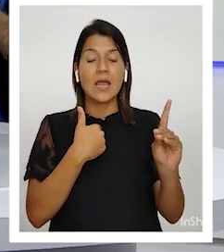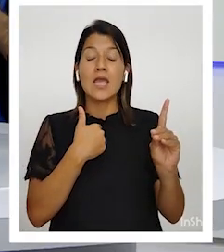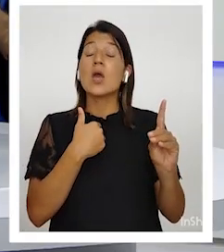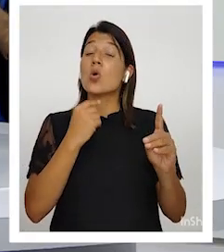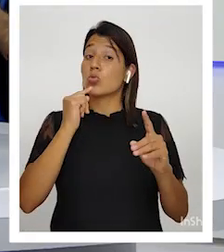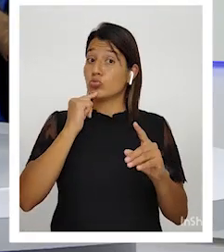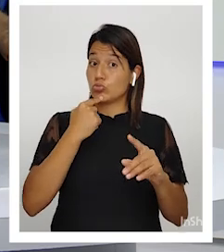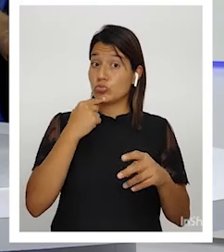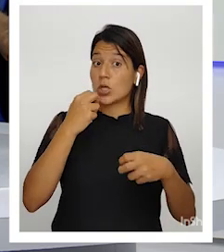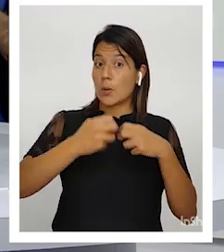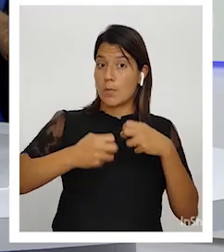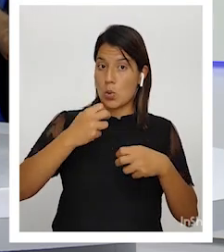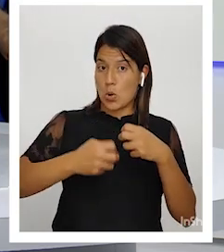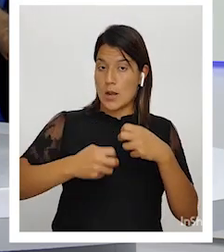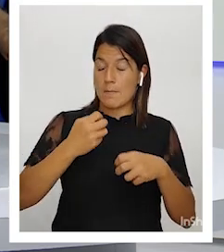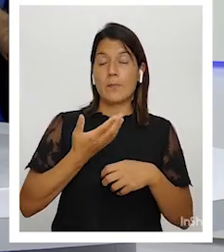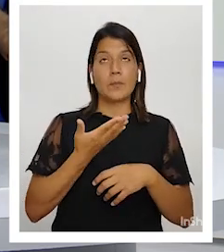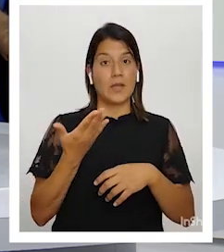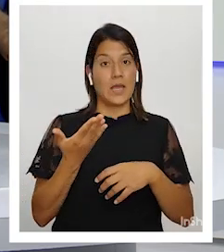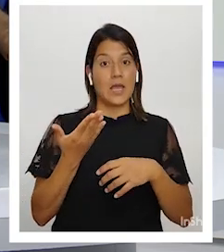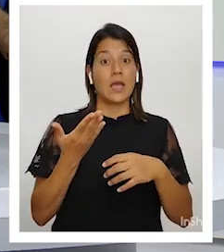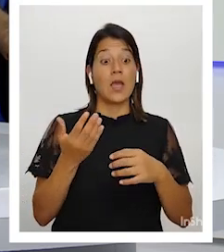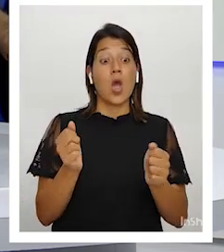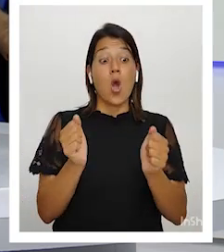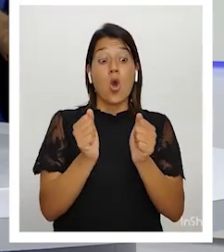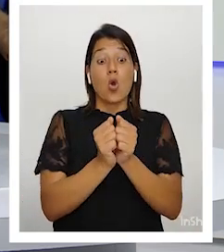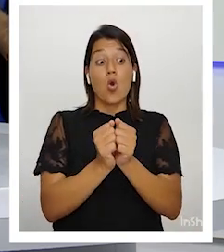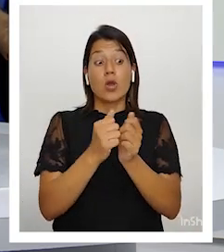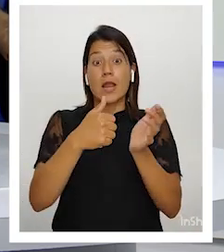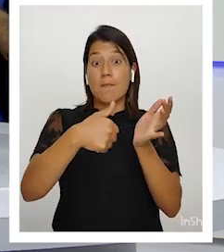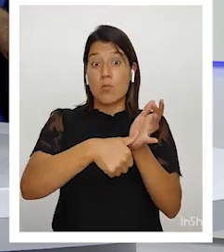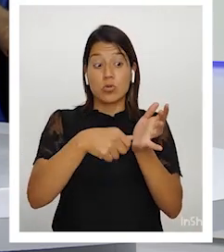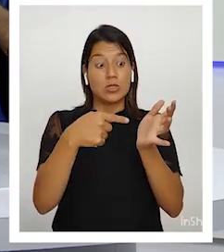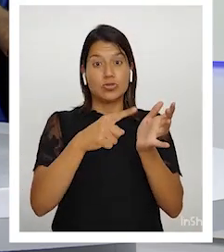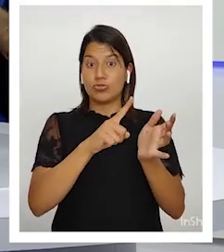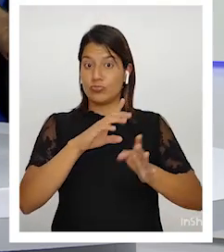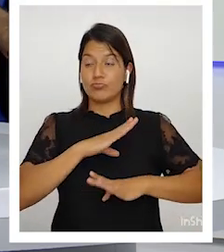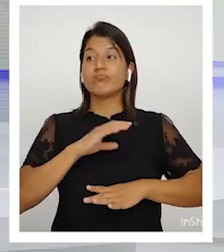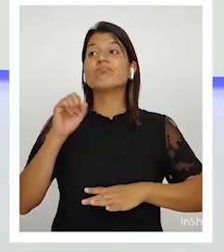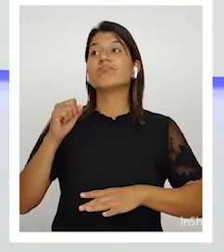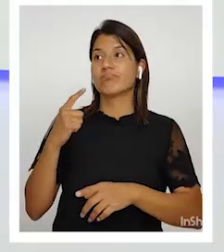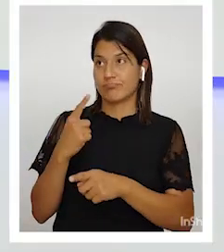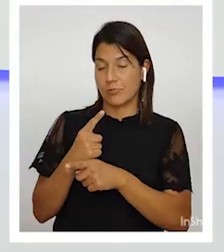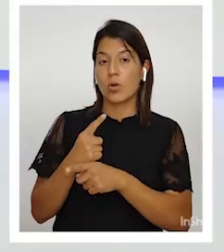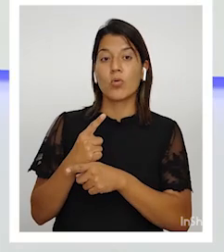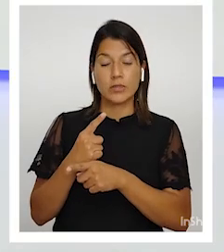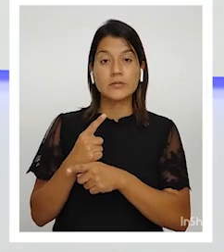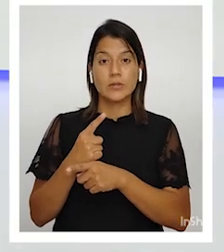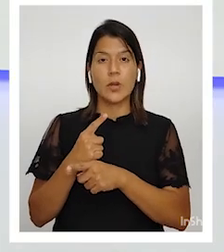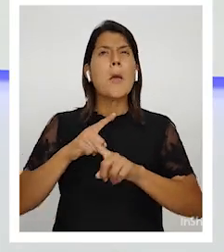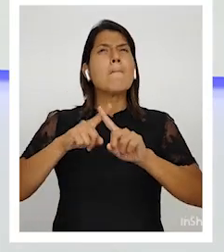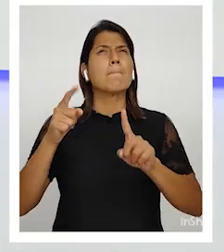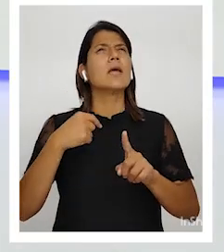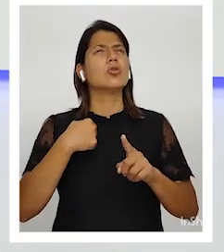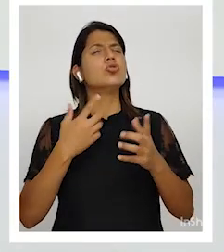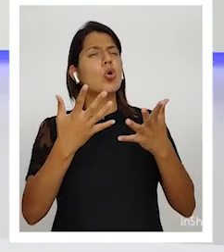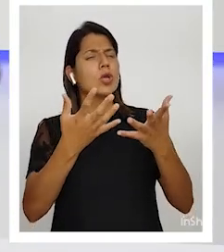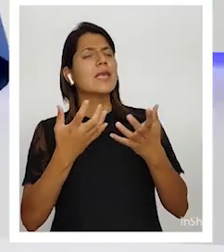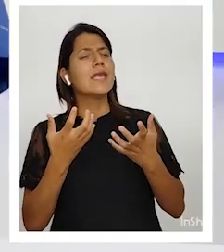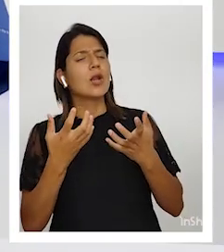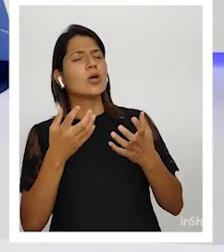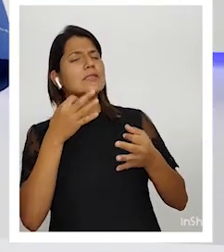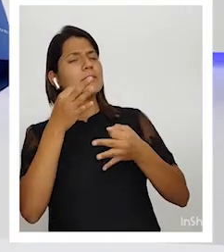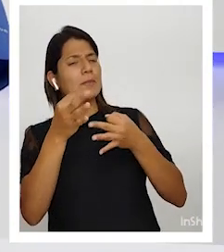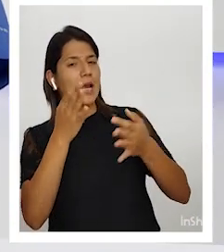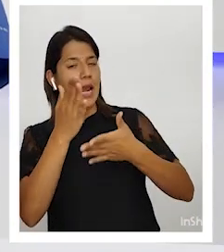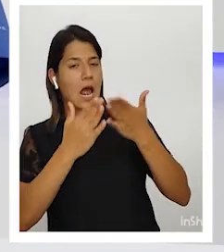problema de que con el voto no es suficiente. Así es. Pero yo sí quiero hacer una diferencia entre